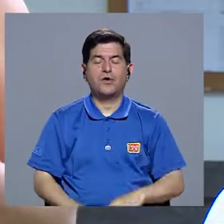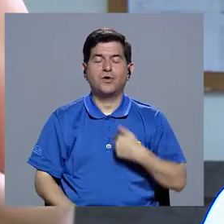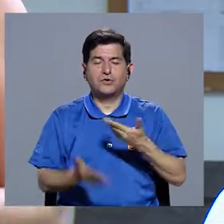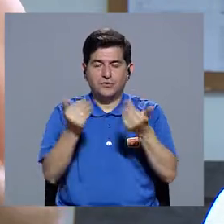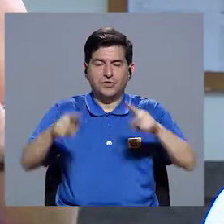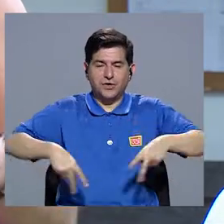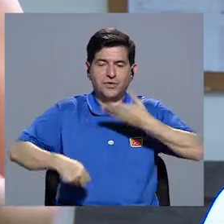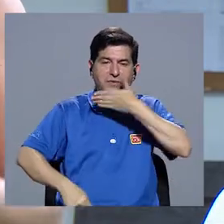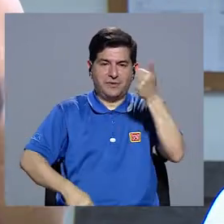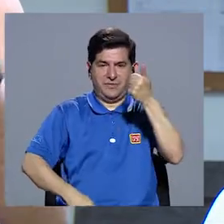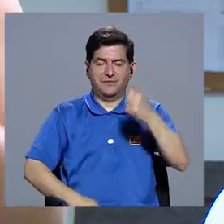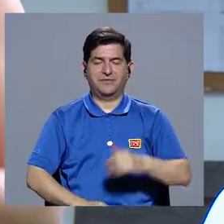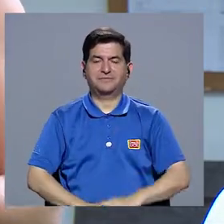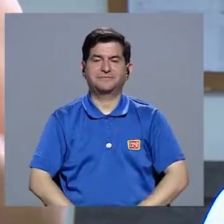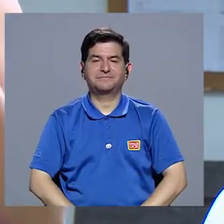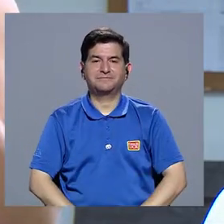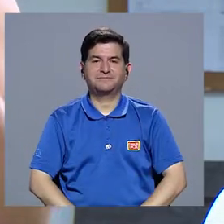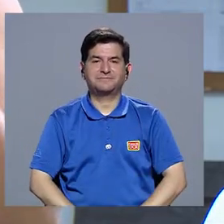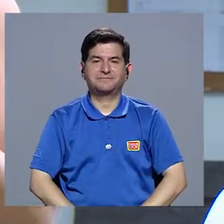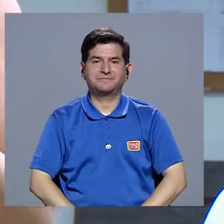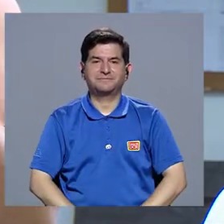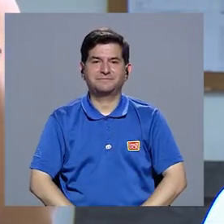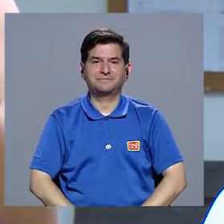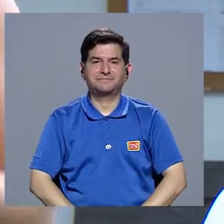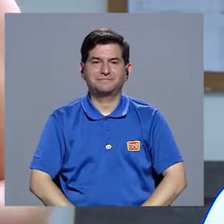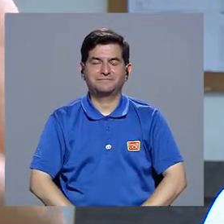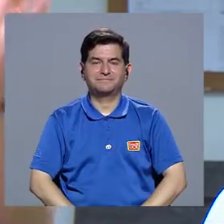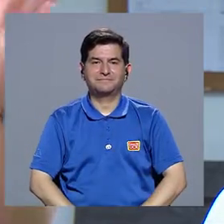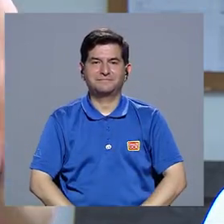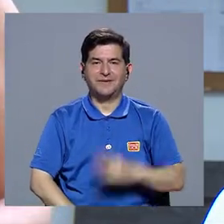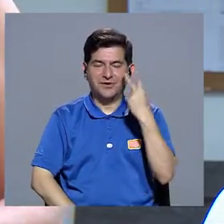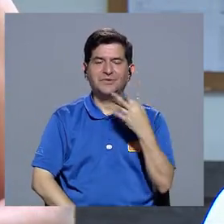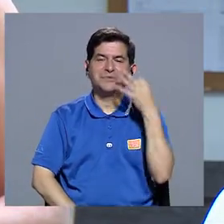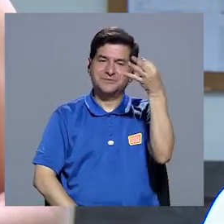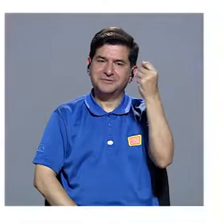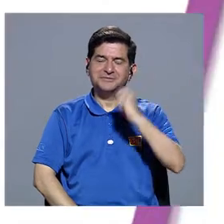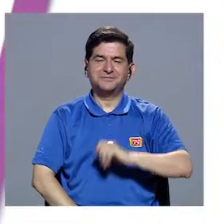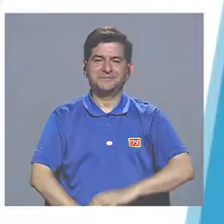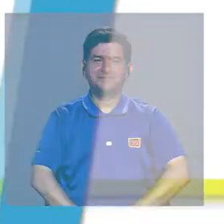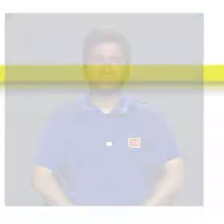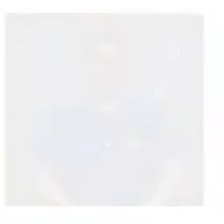yoquierovivirmejor.ucr.ac.cr. Hasta luego.